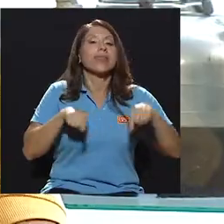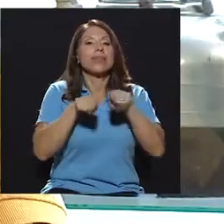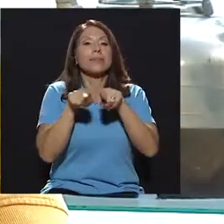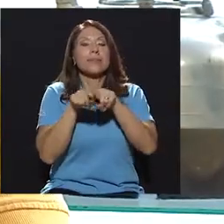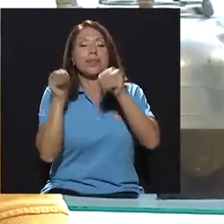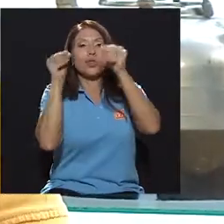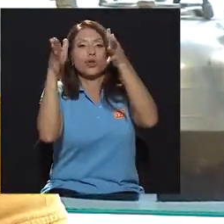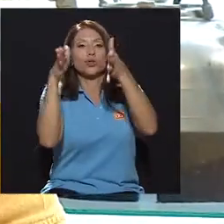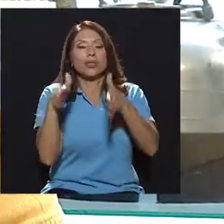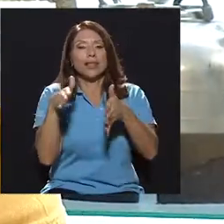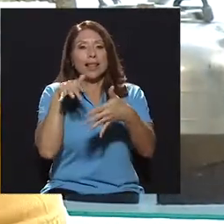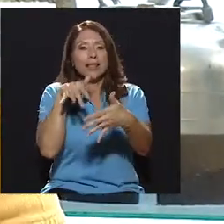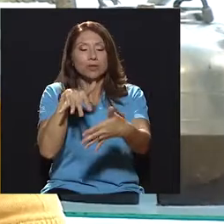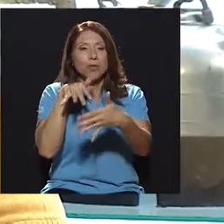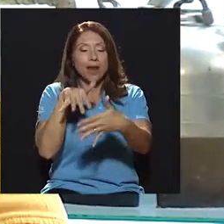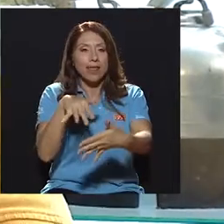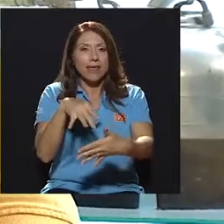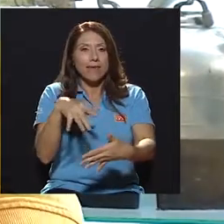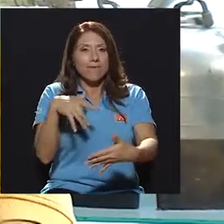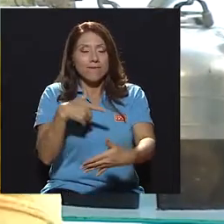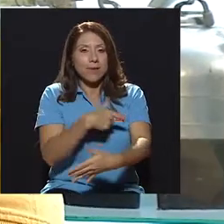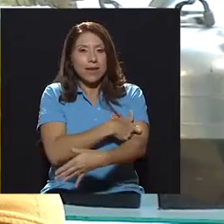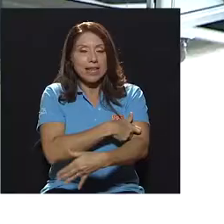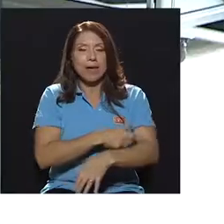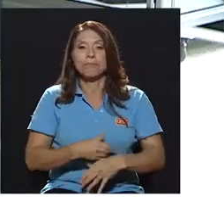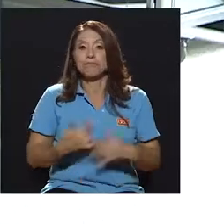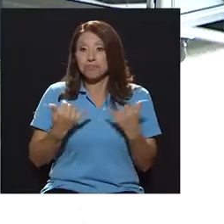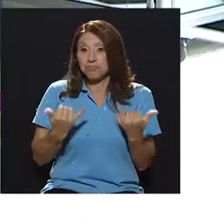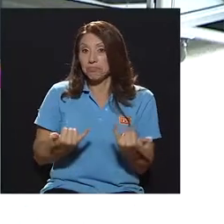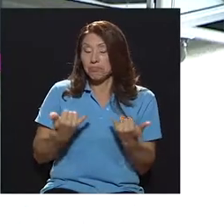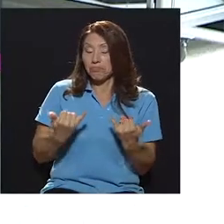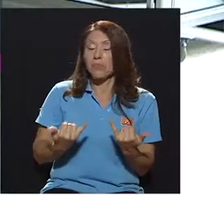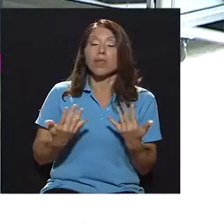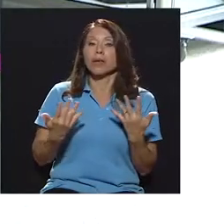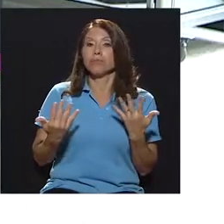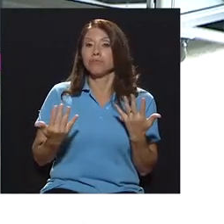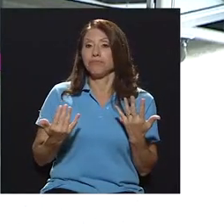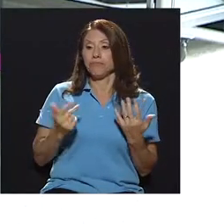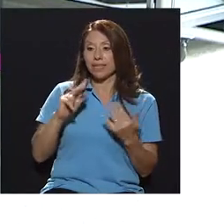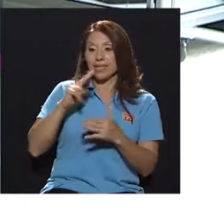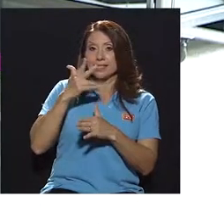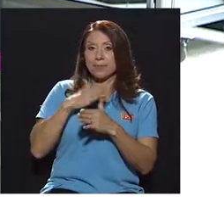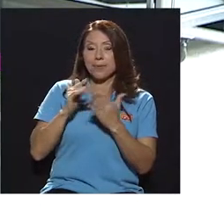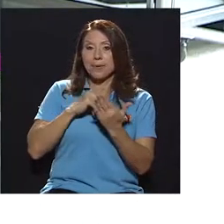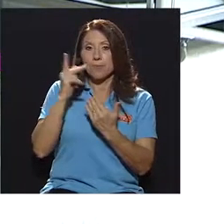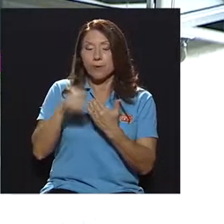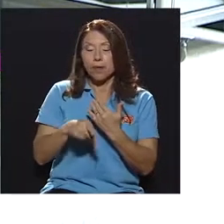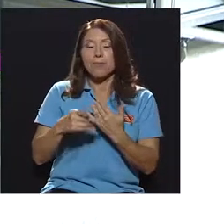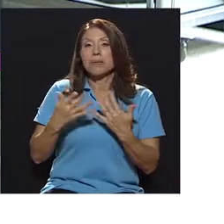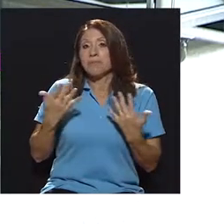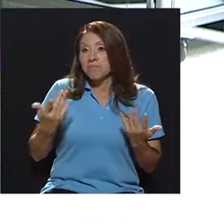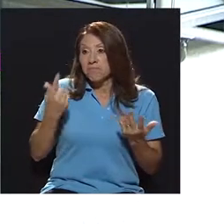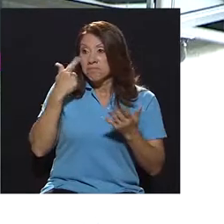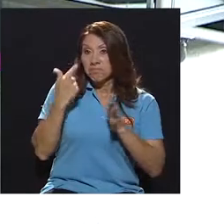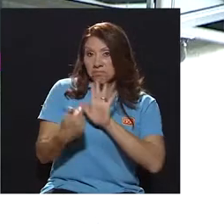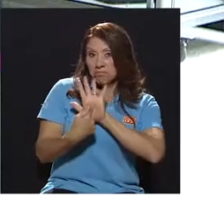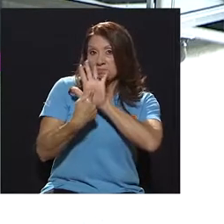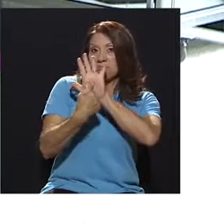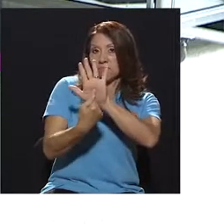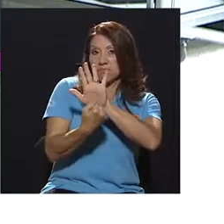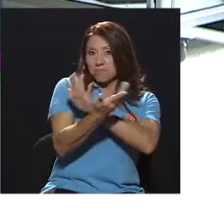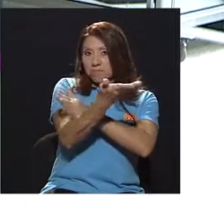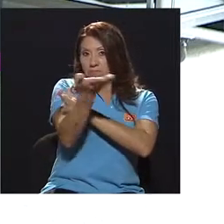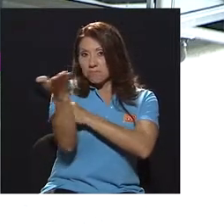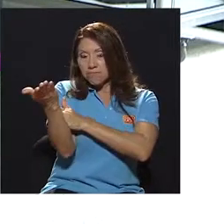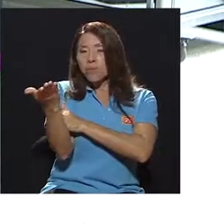y docente de la Escuela de Enfermería. Y en este tercer bloque yo creo que lo correspondiente es que